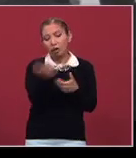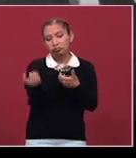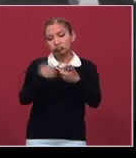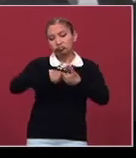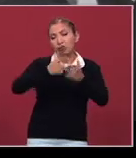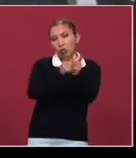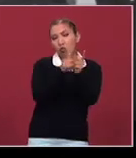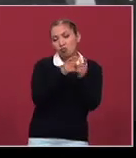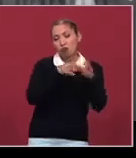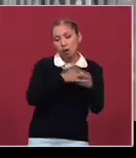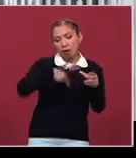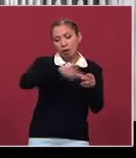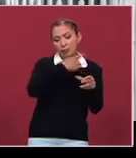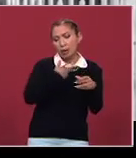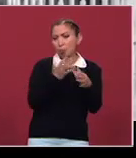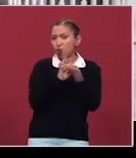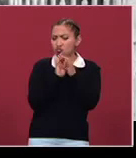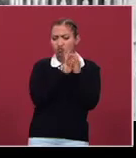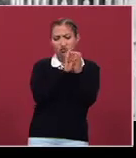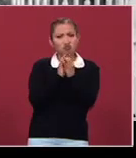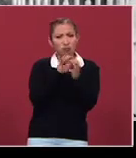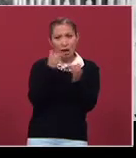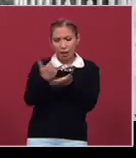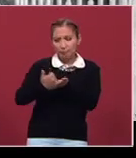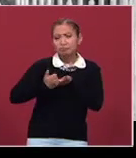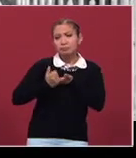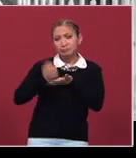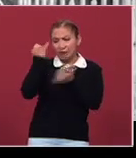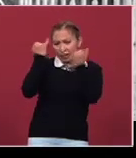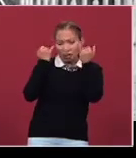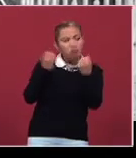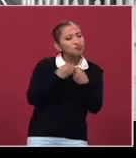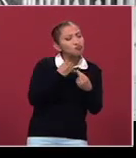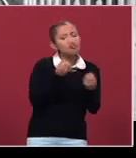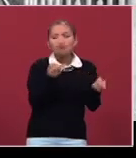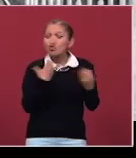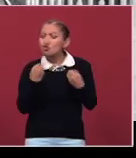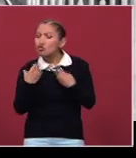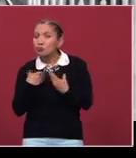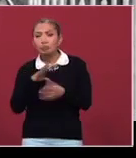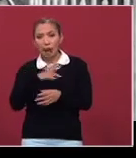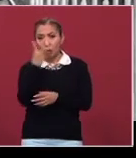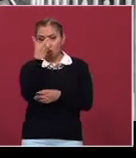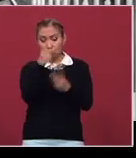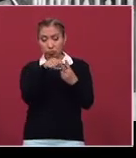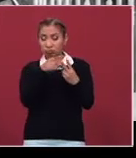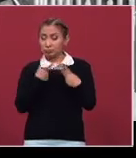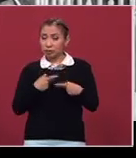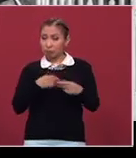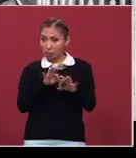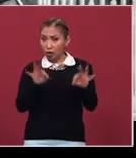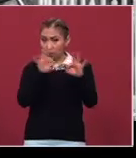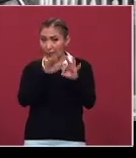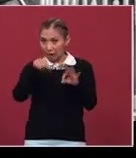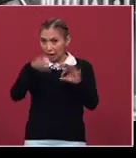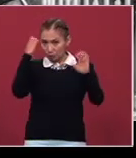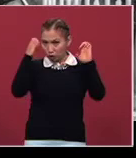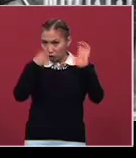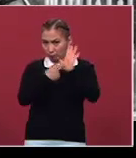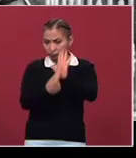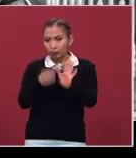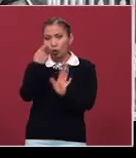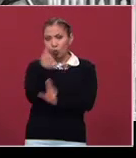un cierto grupo de gente muy cercana a él, que es la que en efecto le da ideas. Hay dos grandes personajes que estarán aquí en la exposición,